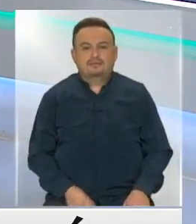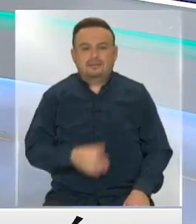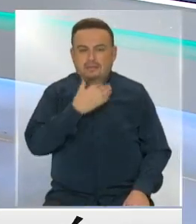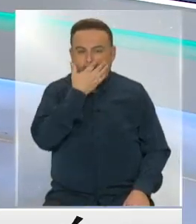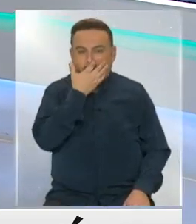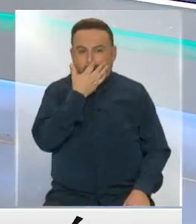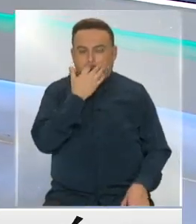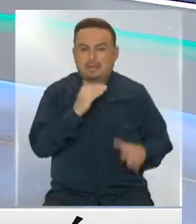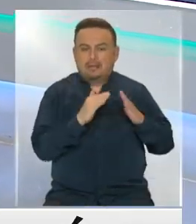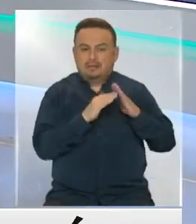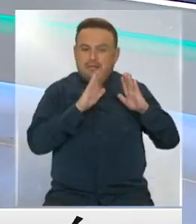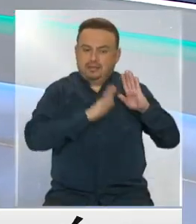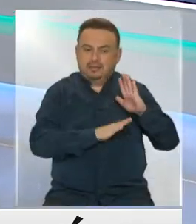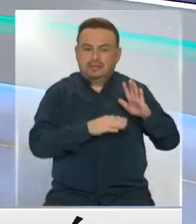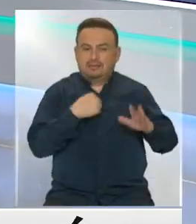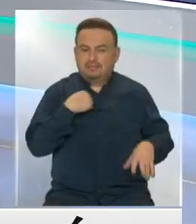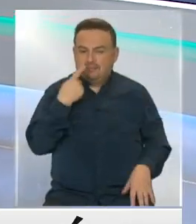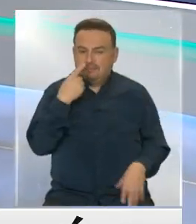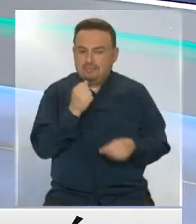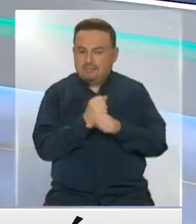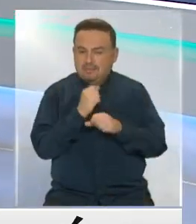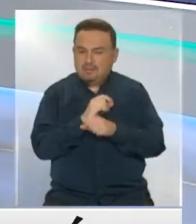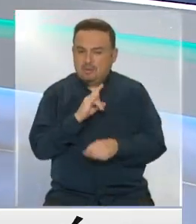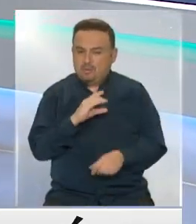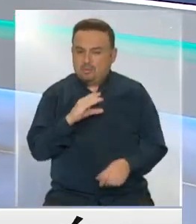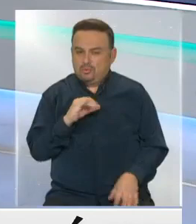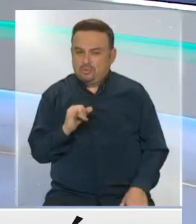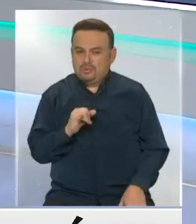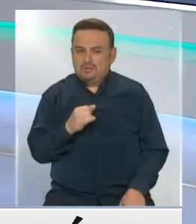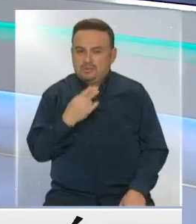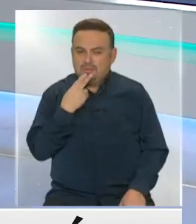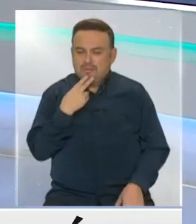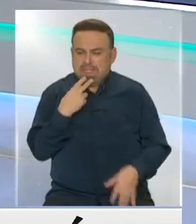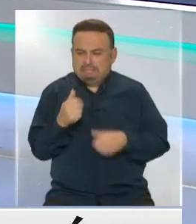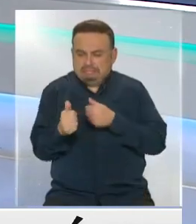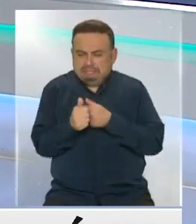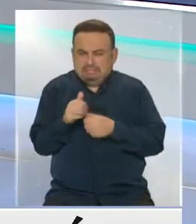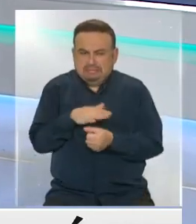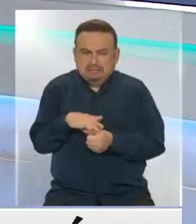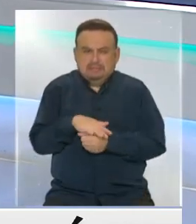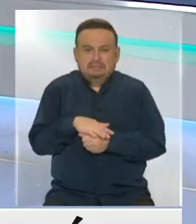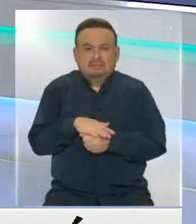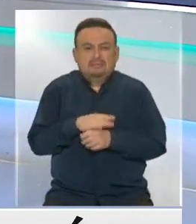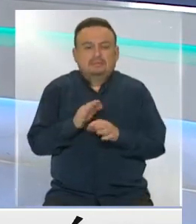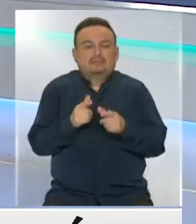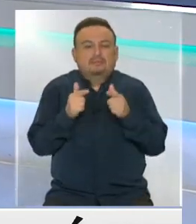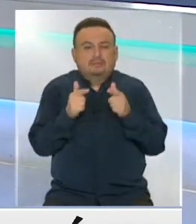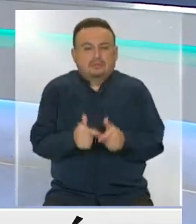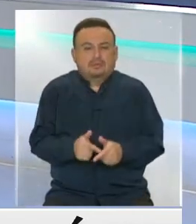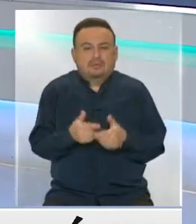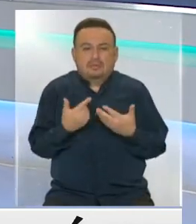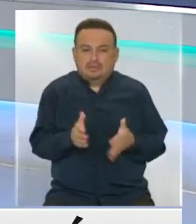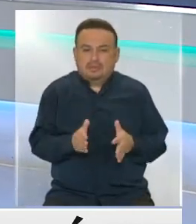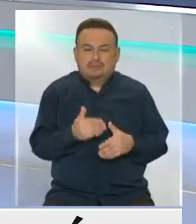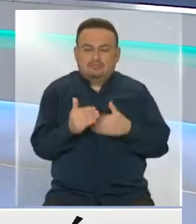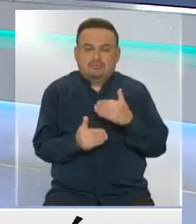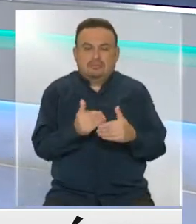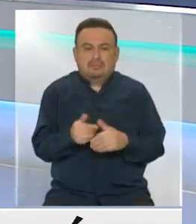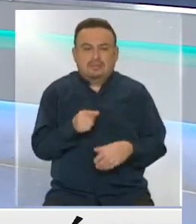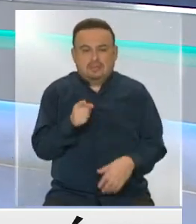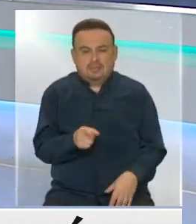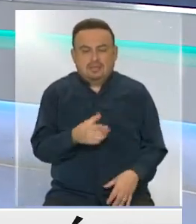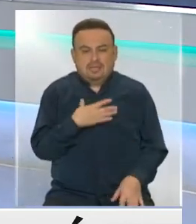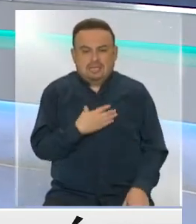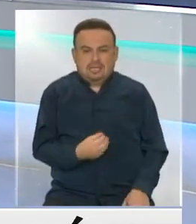Ella se mantenía en su casa. Pero mira dónde trabaja. La UCI vivió esta situación y afortunadamente salió adelante ella y su